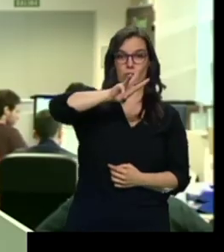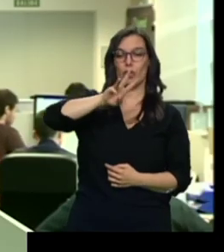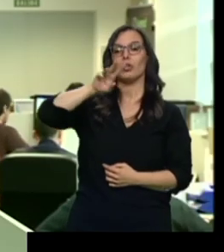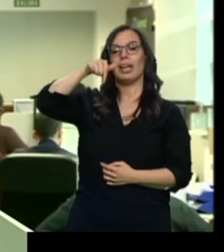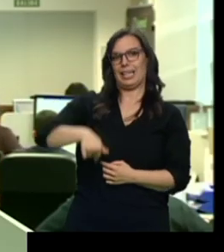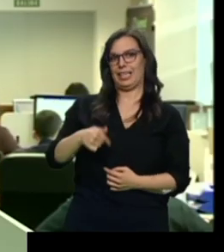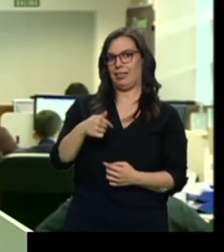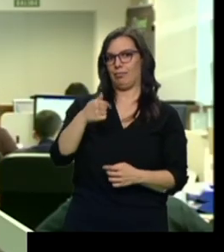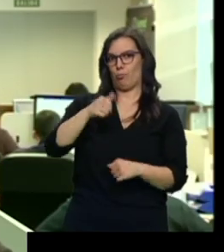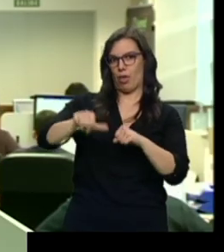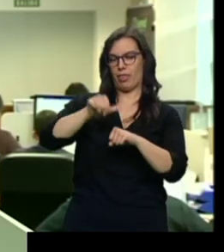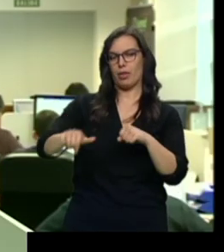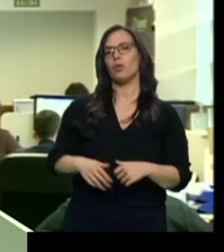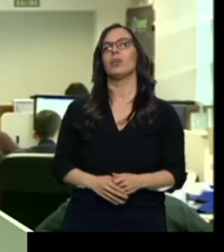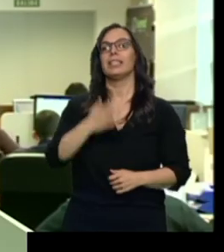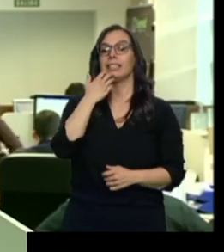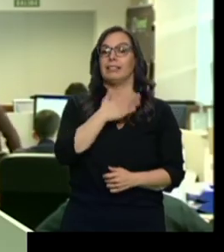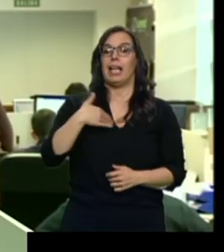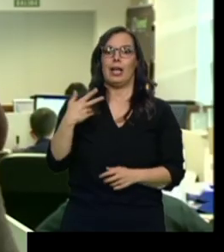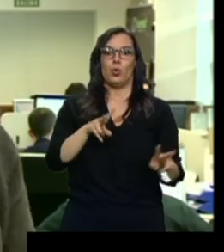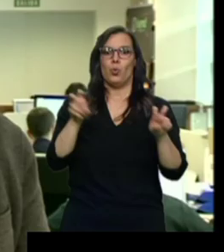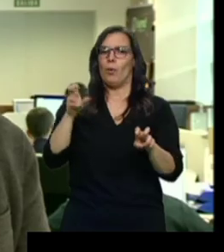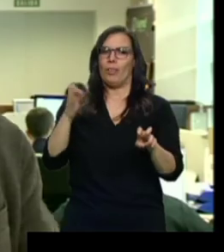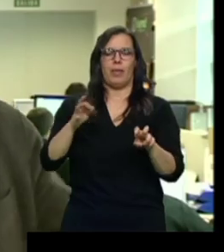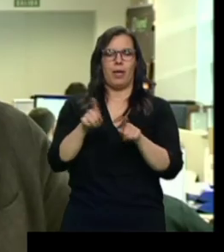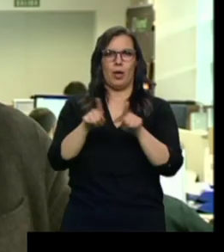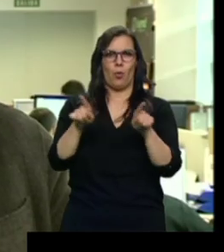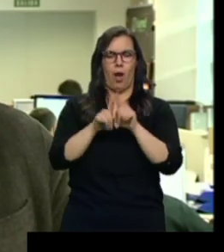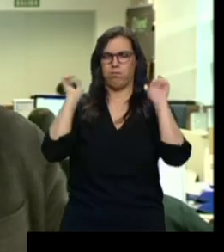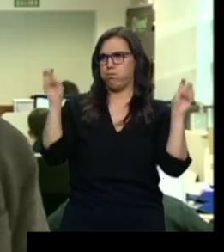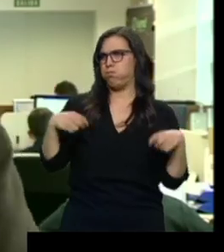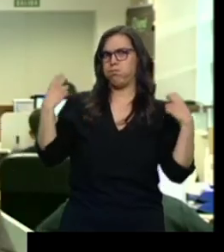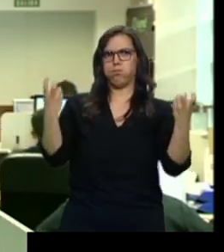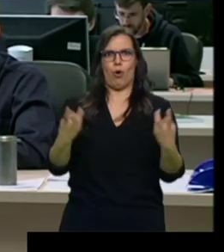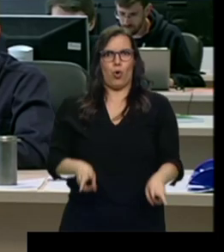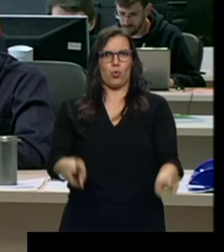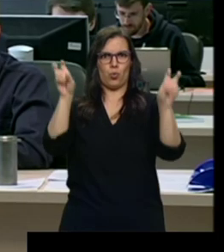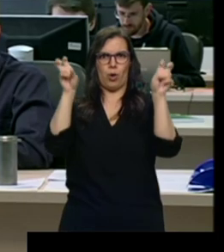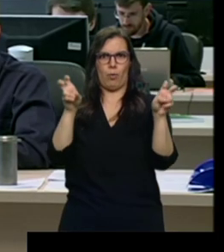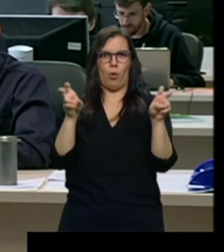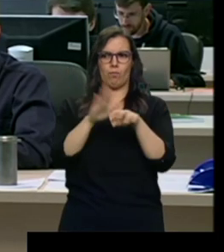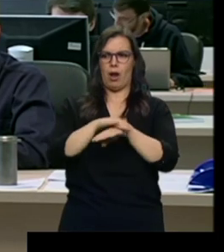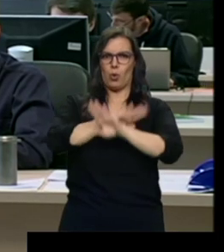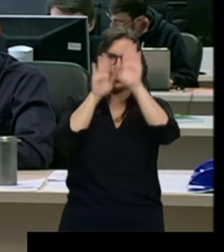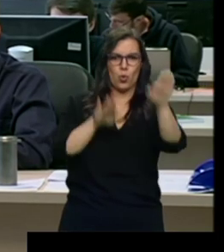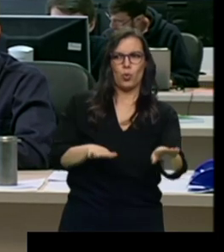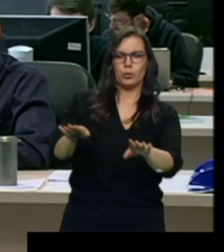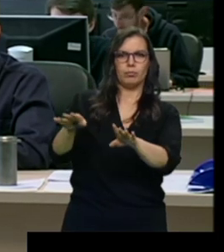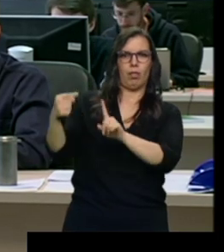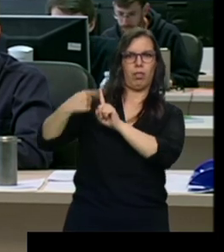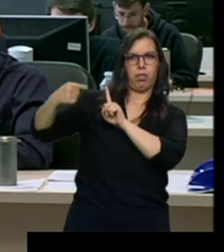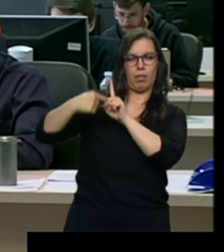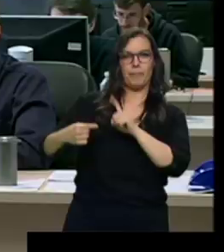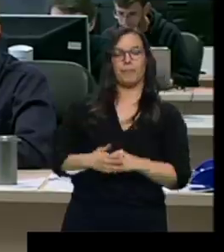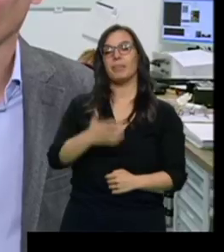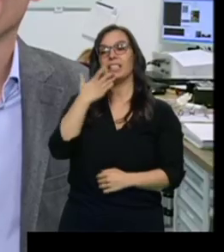para venir con alguien nuevo, tiene que haber algo realmente rompedor que haga que la persona diga, ¿por qué voy a hablar con estos españoles? Si tú le haces caso a los